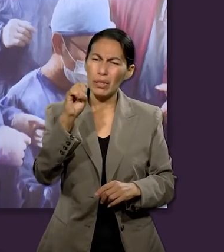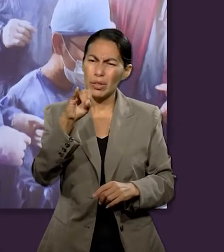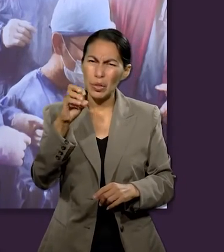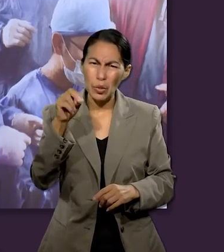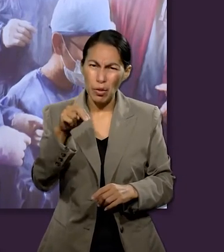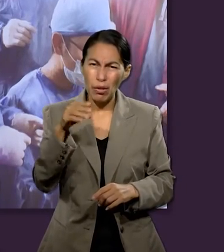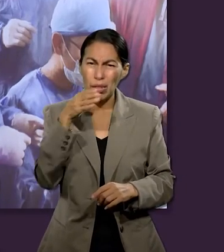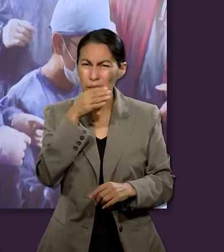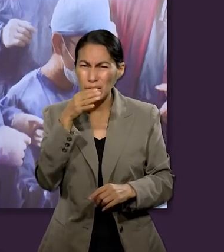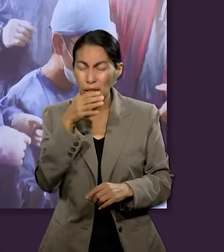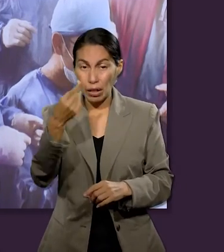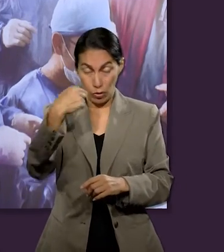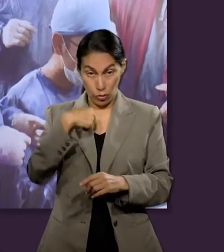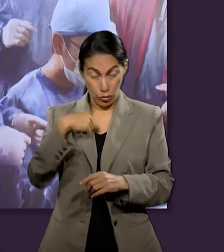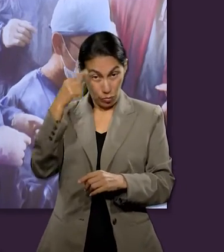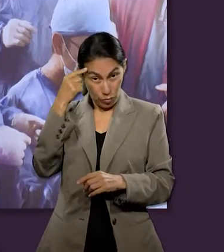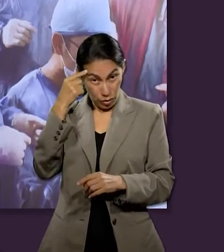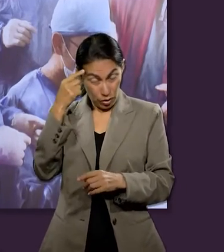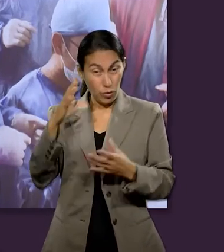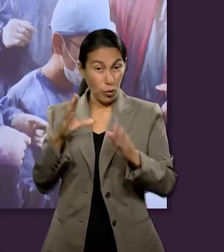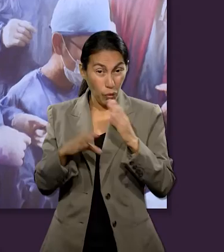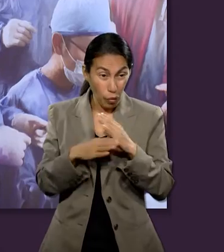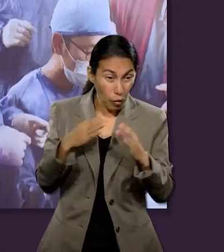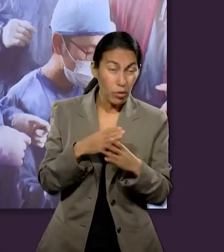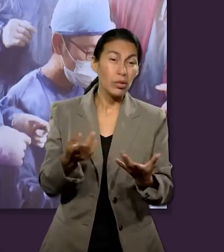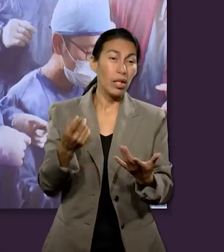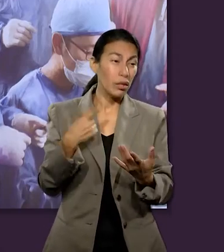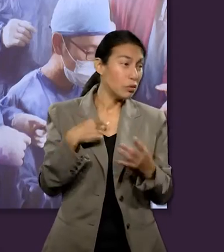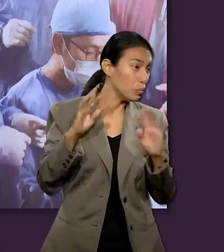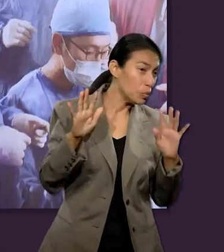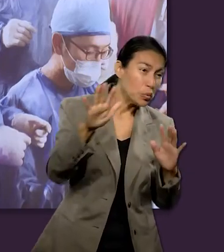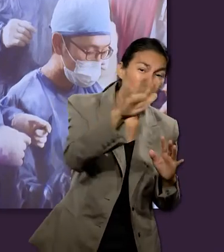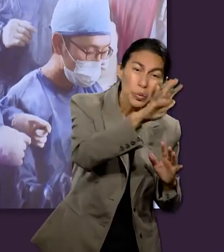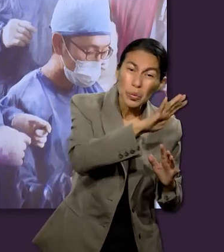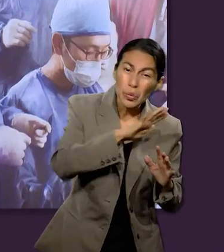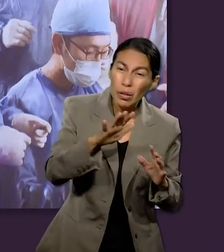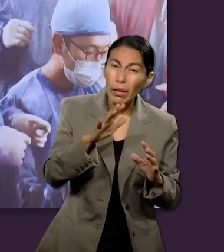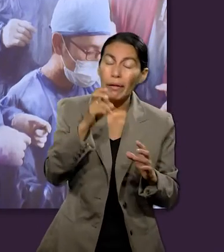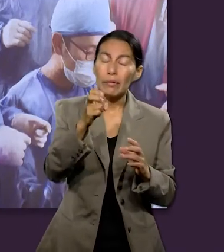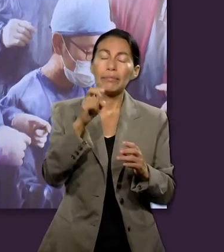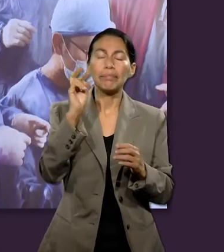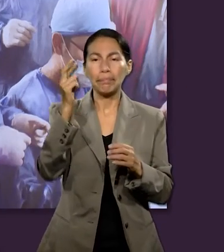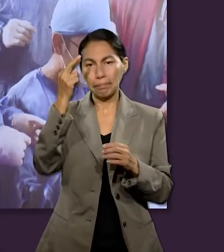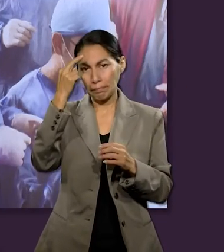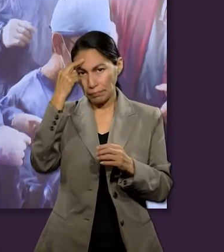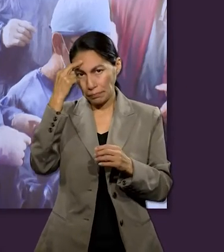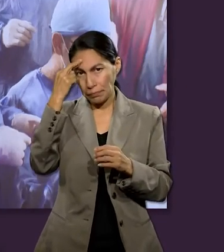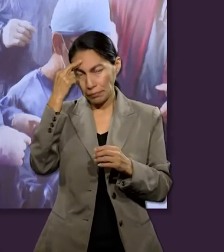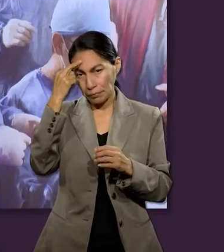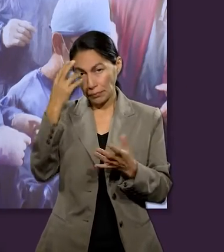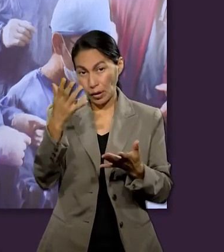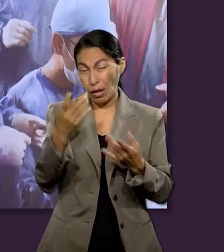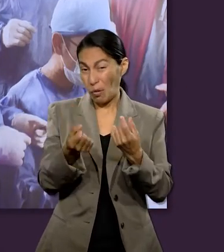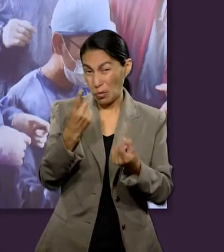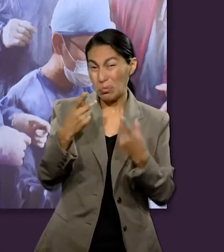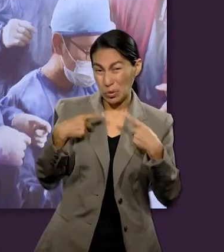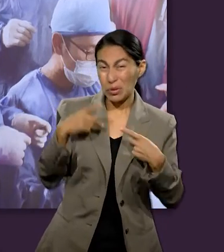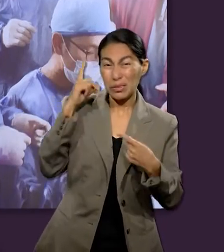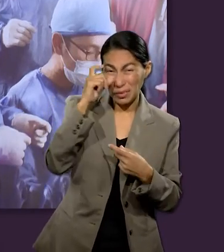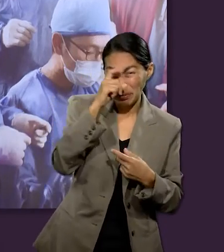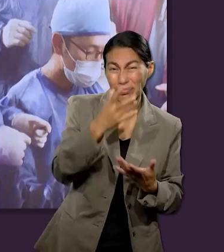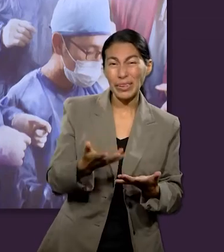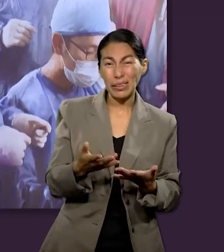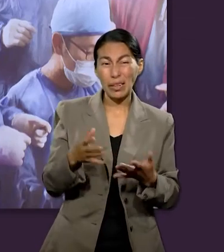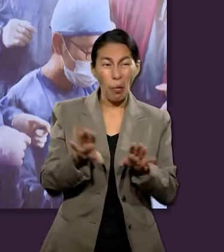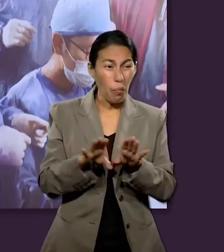hace referencia a nuestra perspectiva, a la forma en que vemos el mundo, lo que nos rodea, tenemos que recordar que